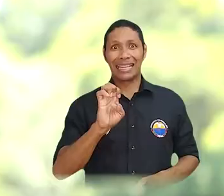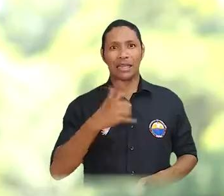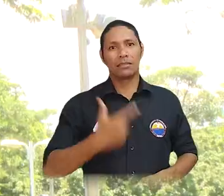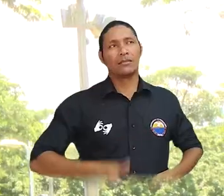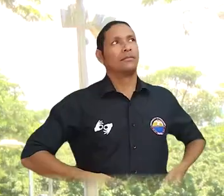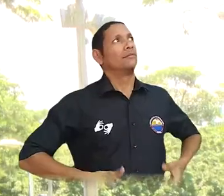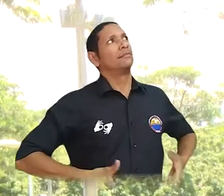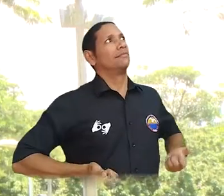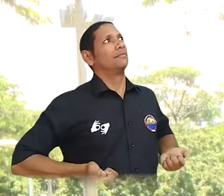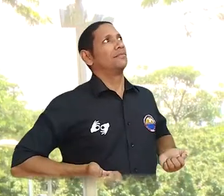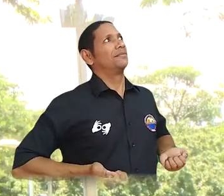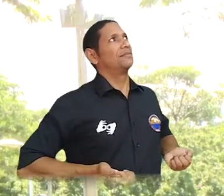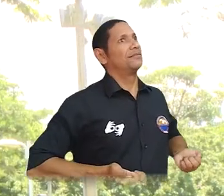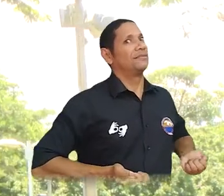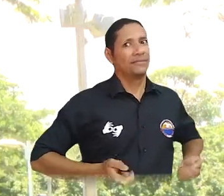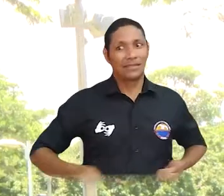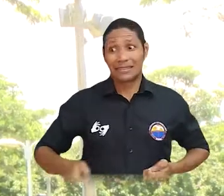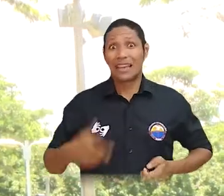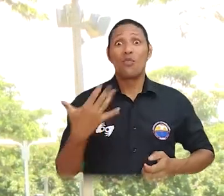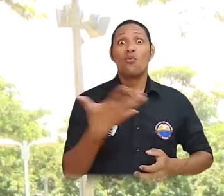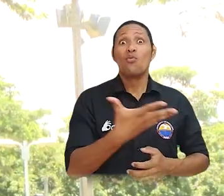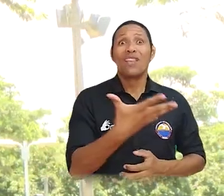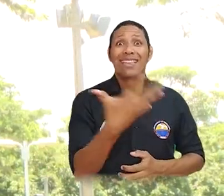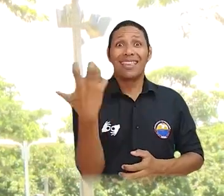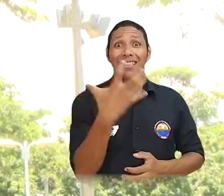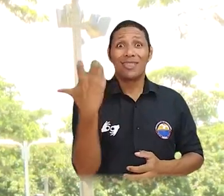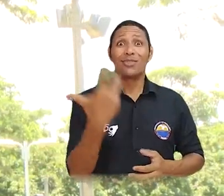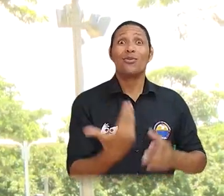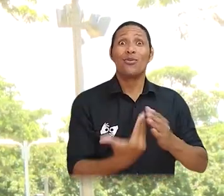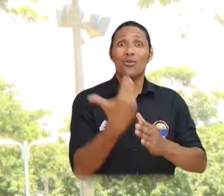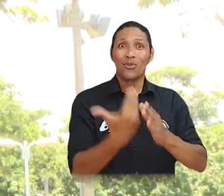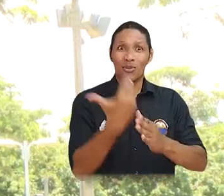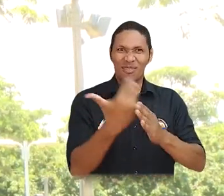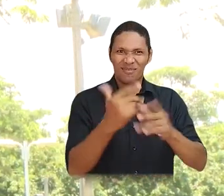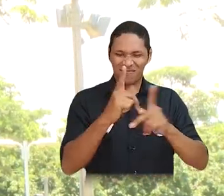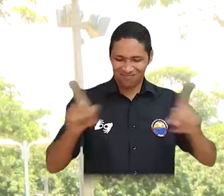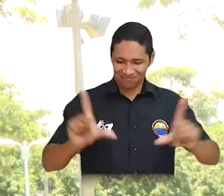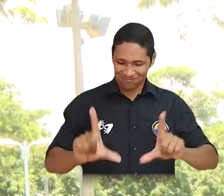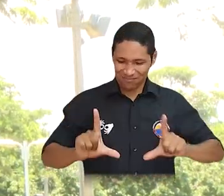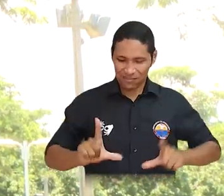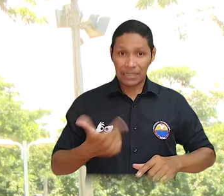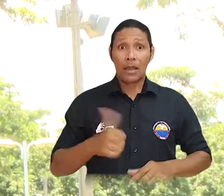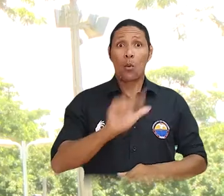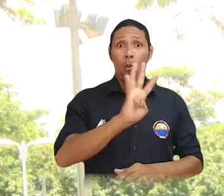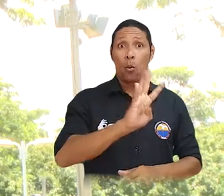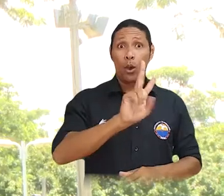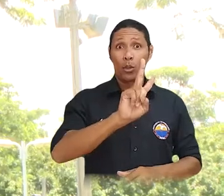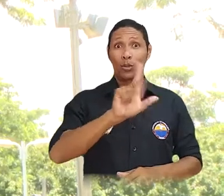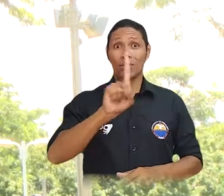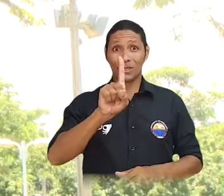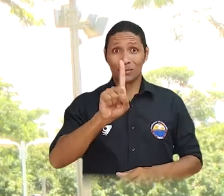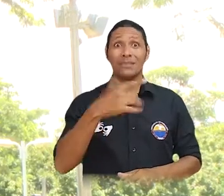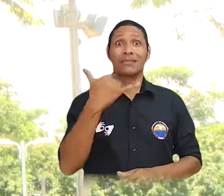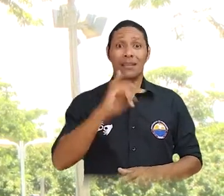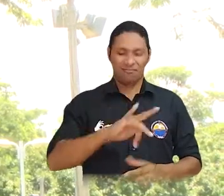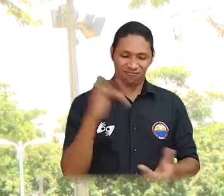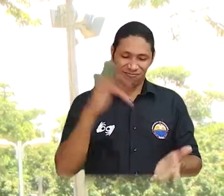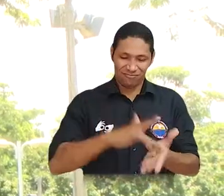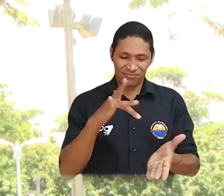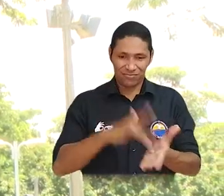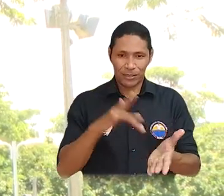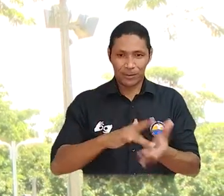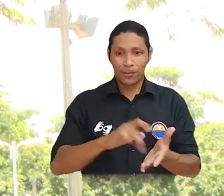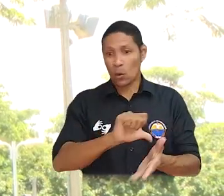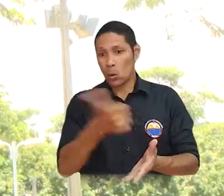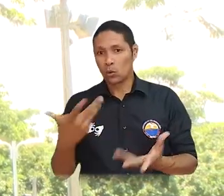en la que mediante el robot LIEP como receptor de los diplomas entregó a la sociedad 500 nuevos graduados, de los cuales 421